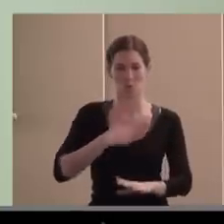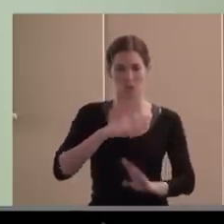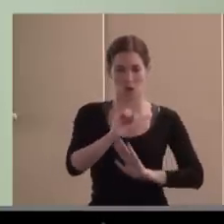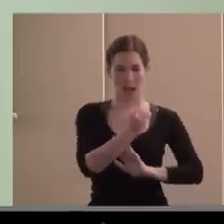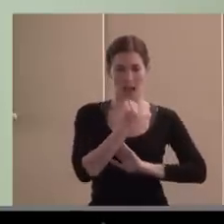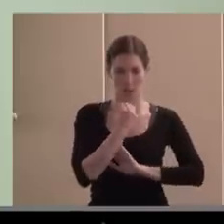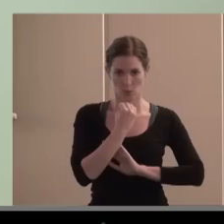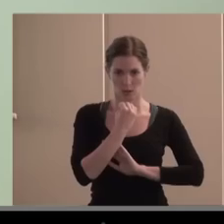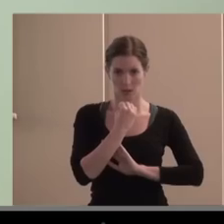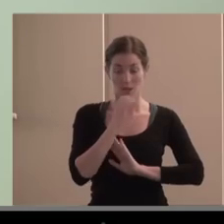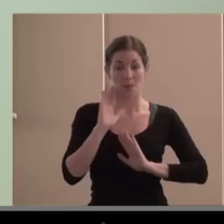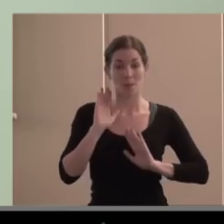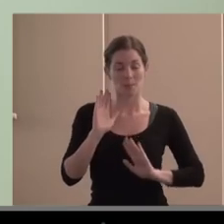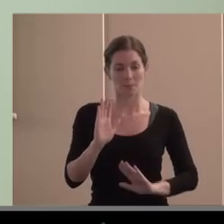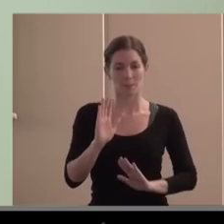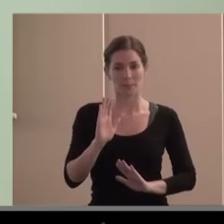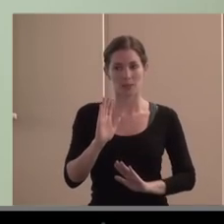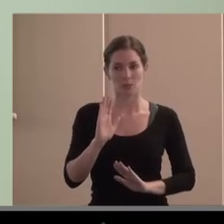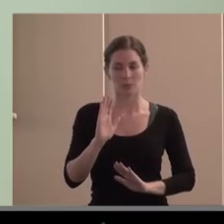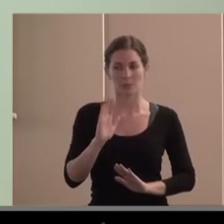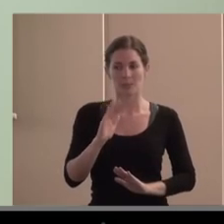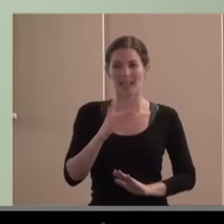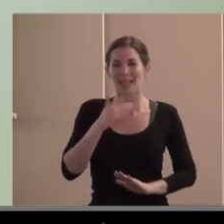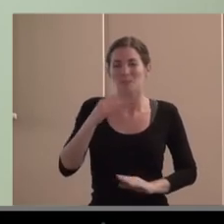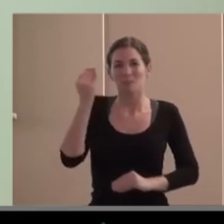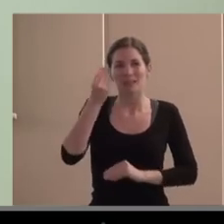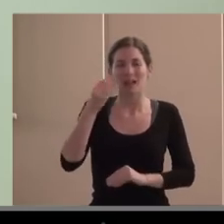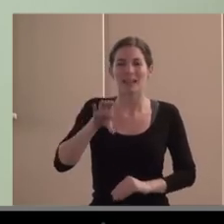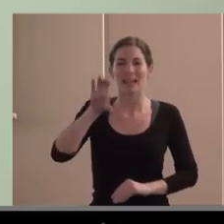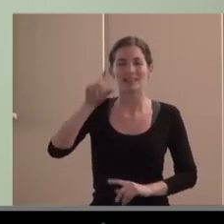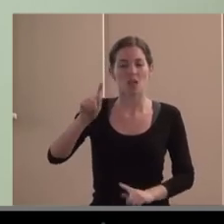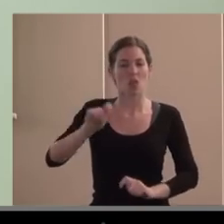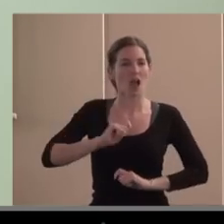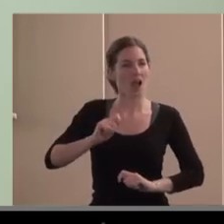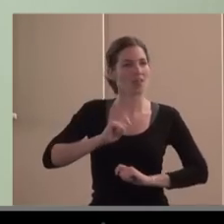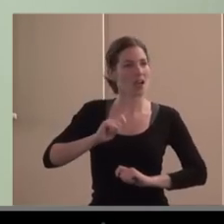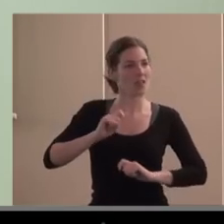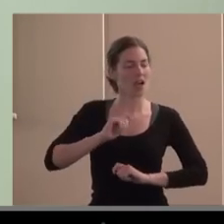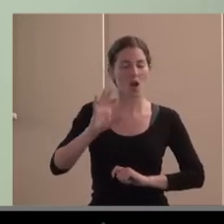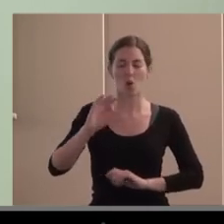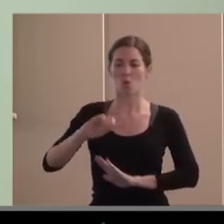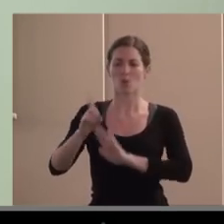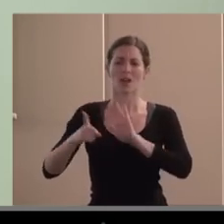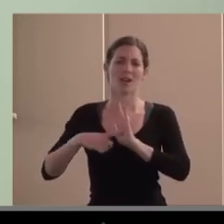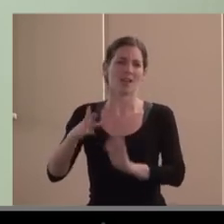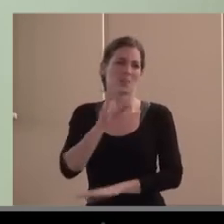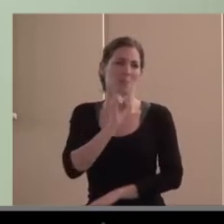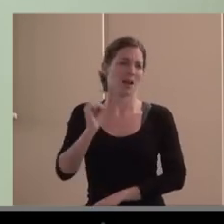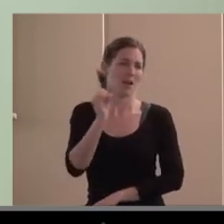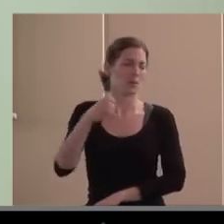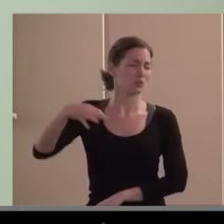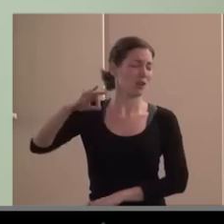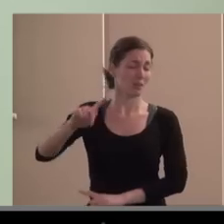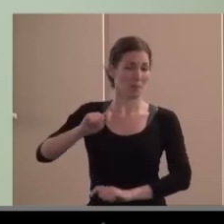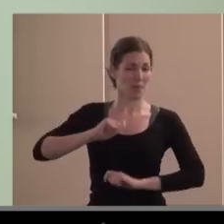pero que no va haber ni un Estado provisor, ni una ley magnífica y munífica, ni un